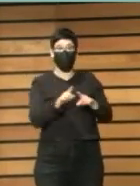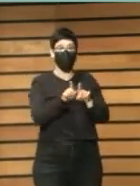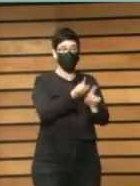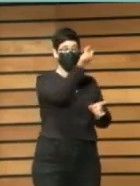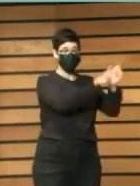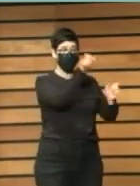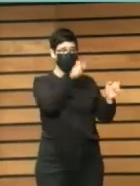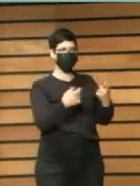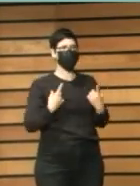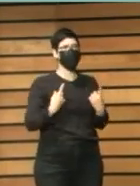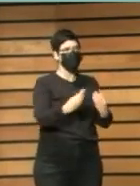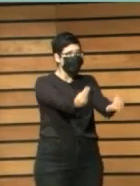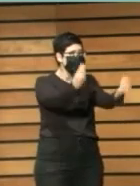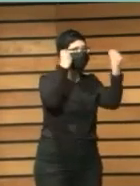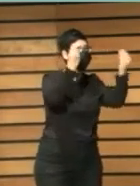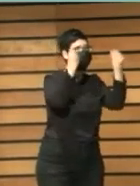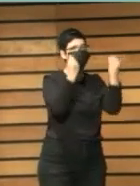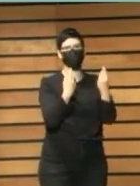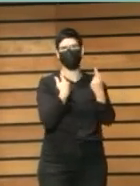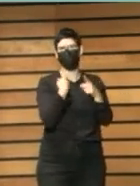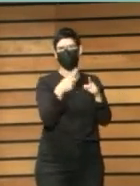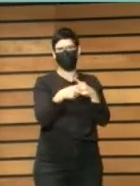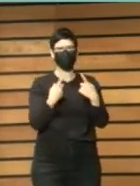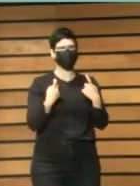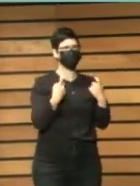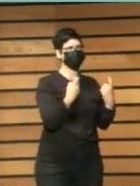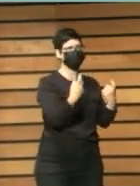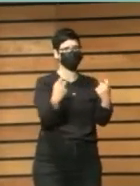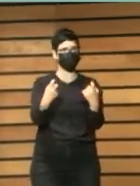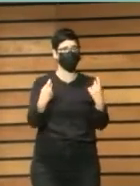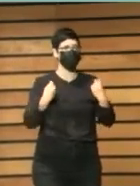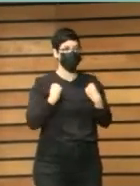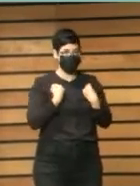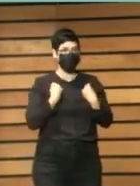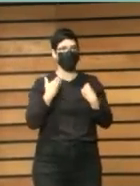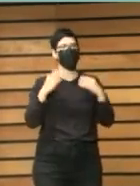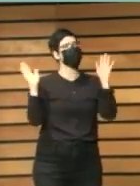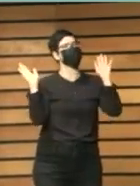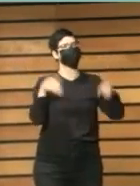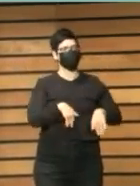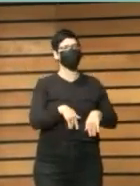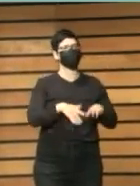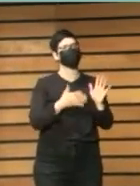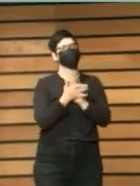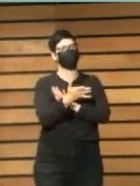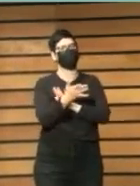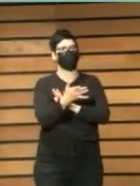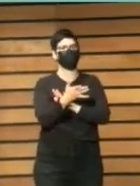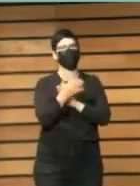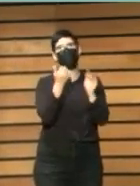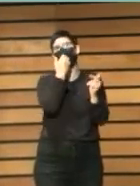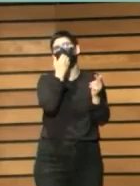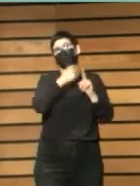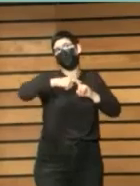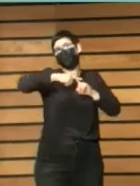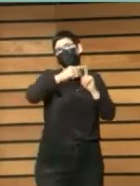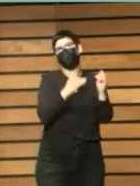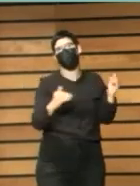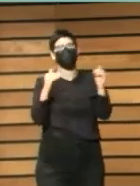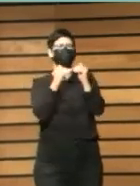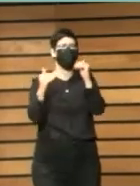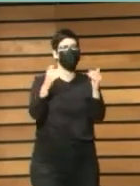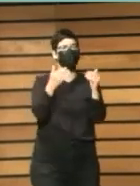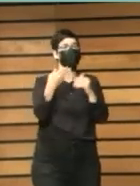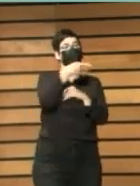relación con las necesidades de la vida y eso le ayude a conseguir niveles que serían equivalentes por ejemplo en términos medios